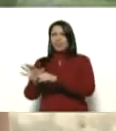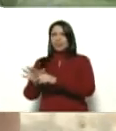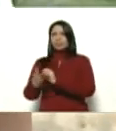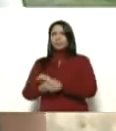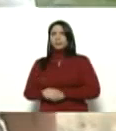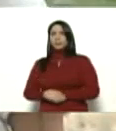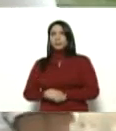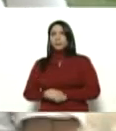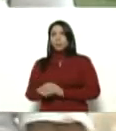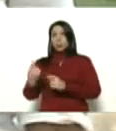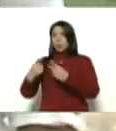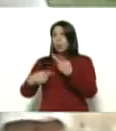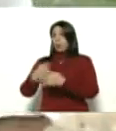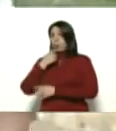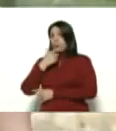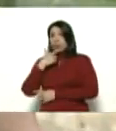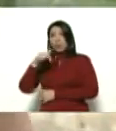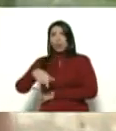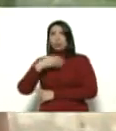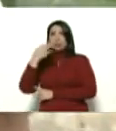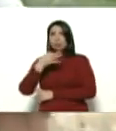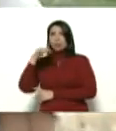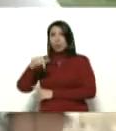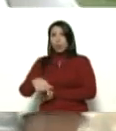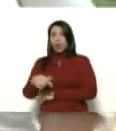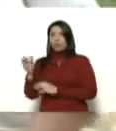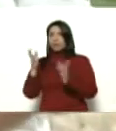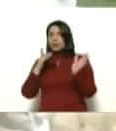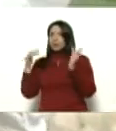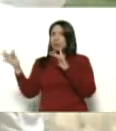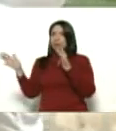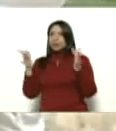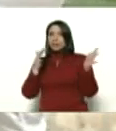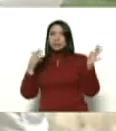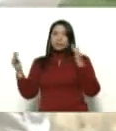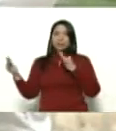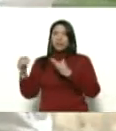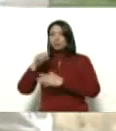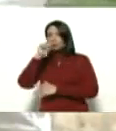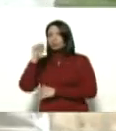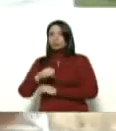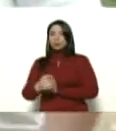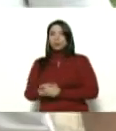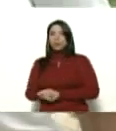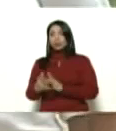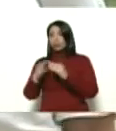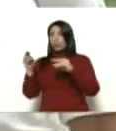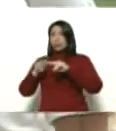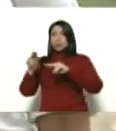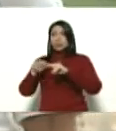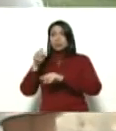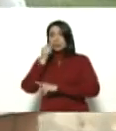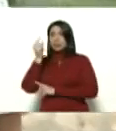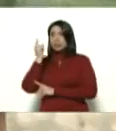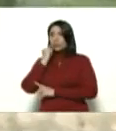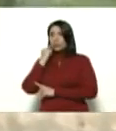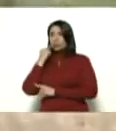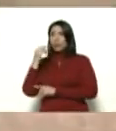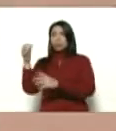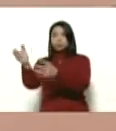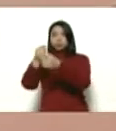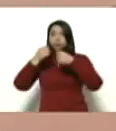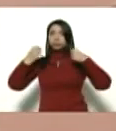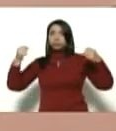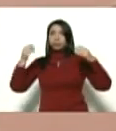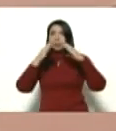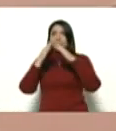jefe esta tarde de hoy con esta brisa hermosa y con todos esos niños y esas niñas en las ventanas de su casa